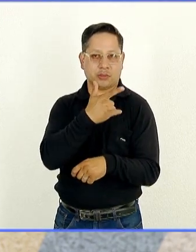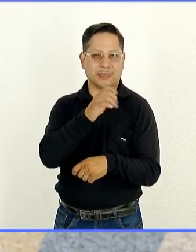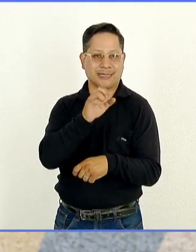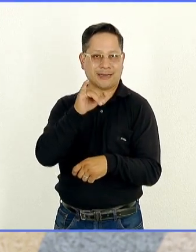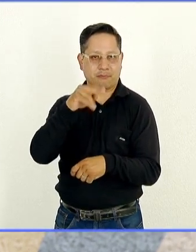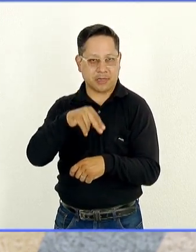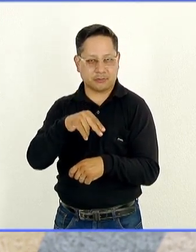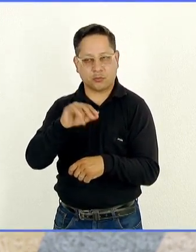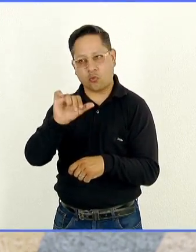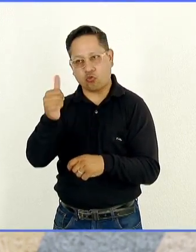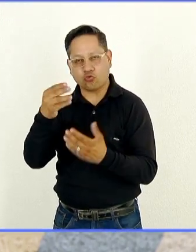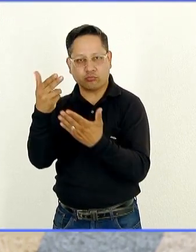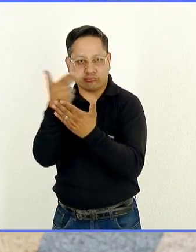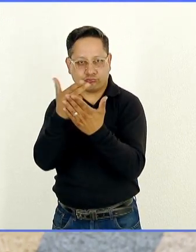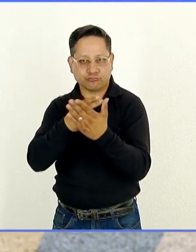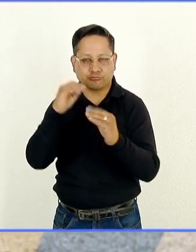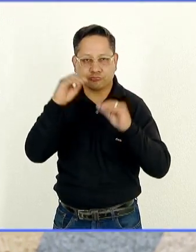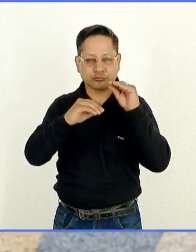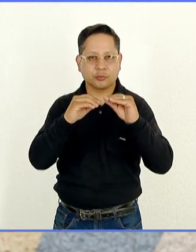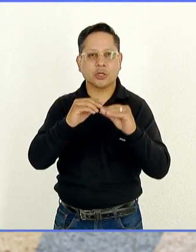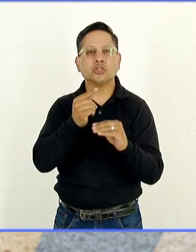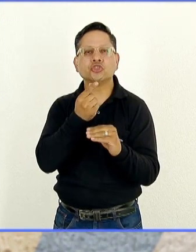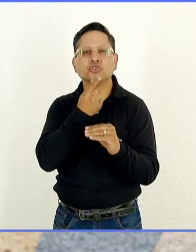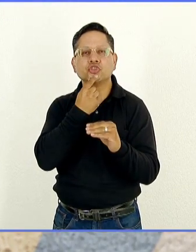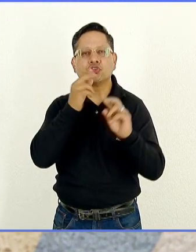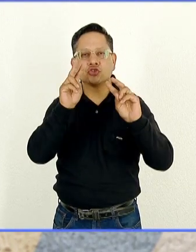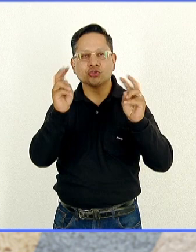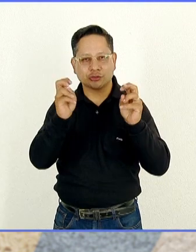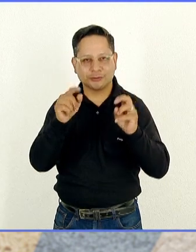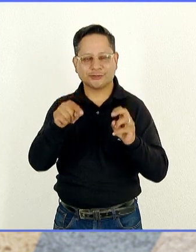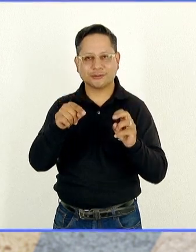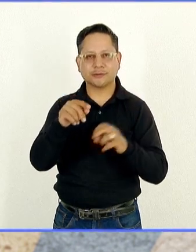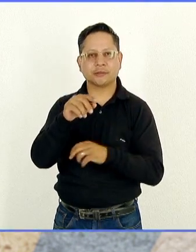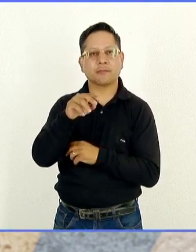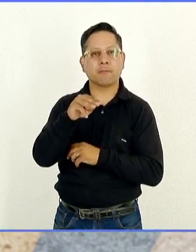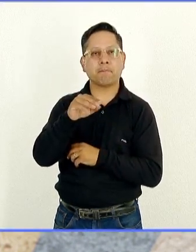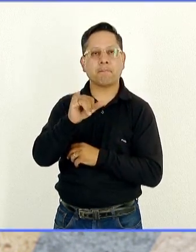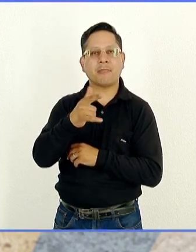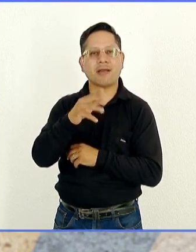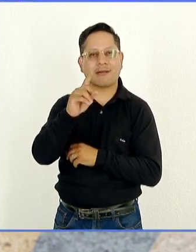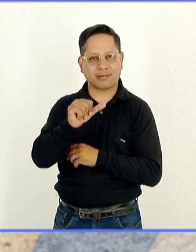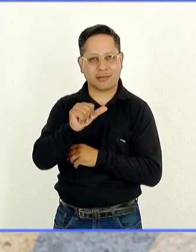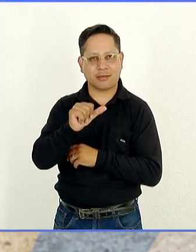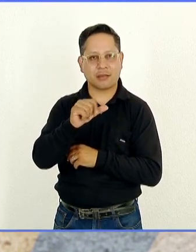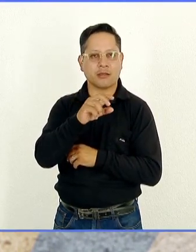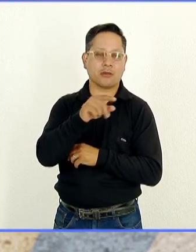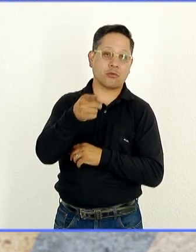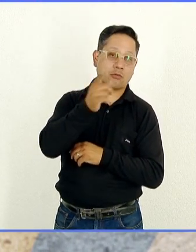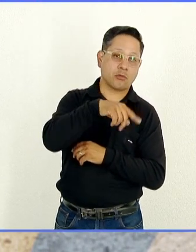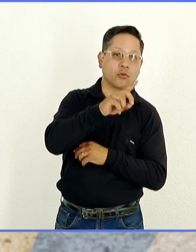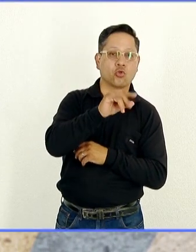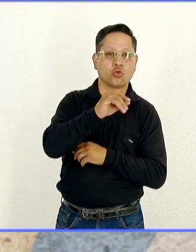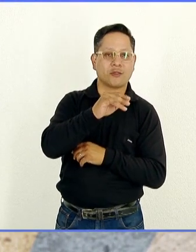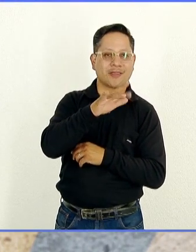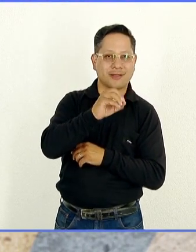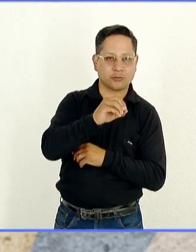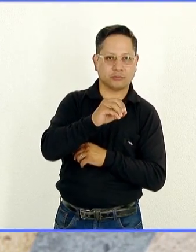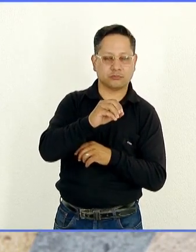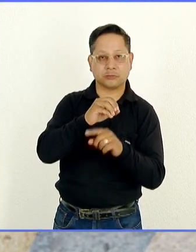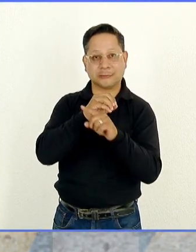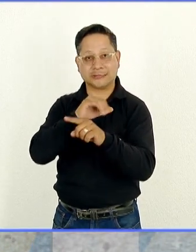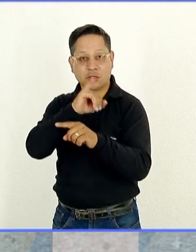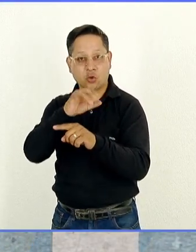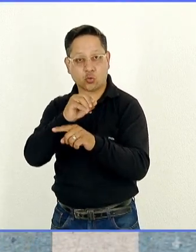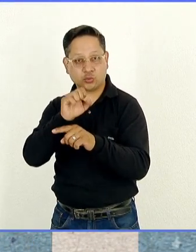Belov, que también lo ilustró, y El Niño de Mazapán y la Mariposa de Cristal, de Magda Donato, ilustrado nada menos que por José Chávez